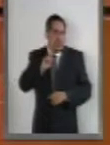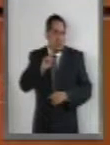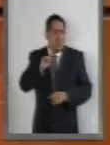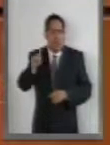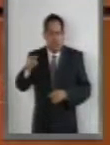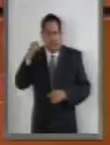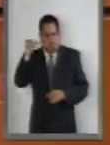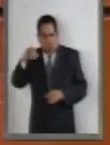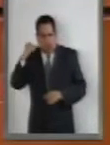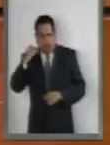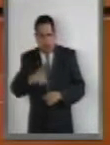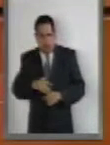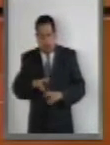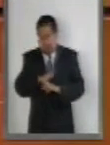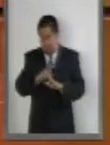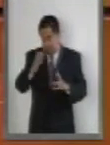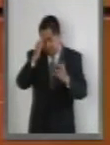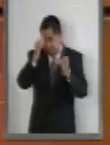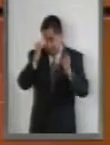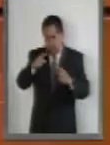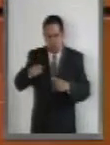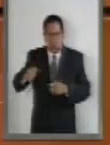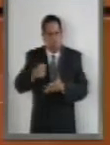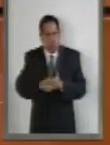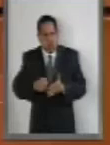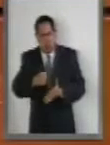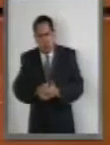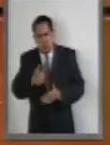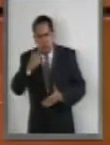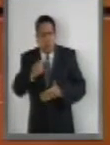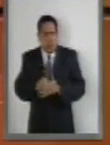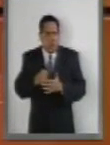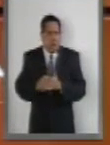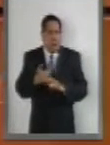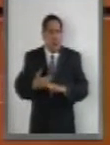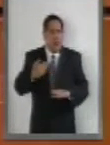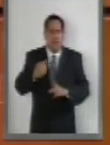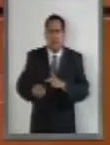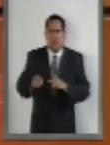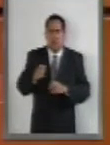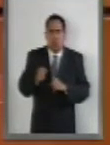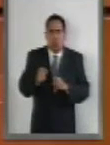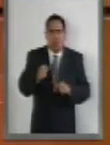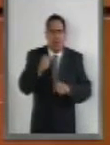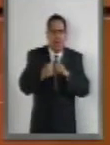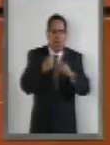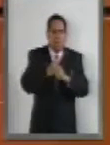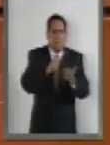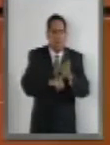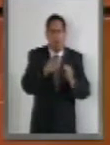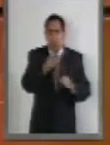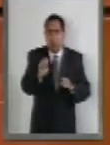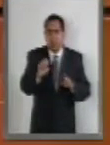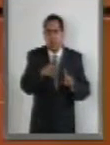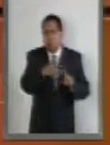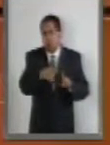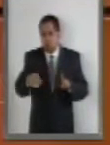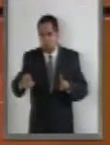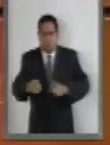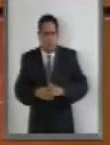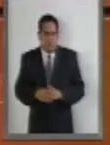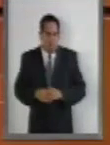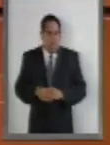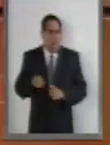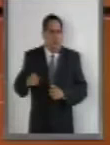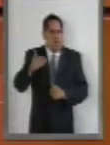a una lucha social que en México inició a principios del siglo XX. Aunque este movimiento tiene